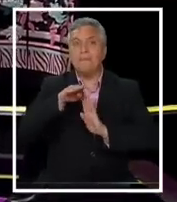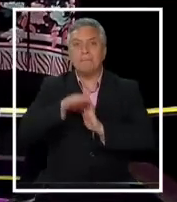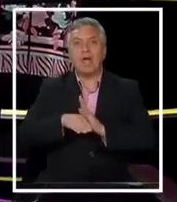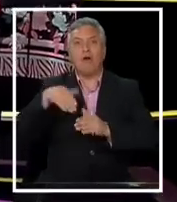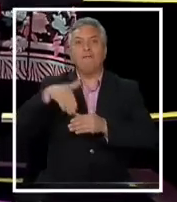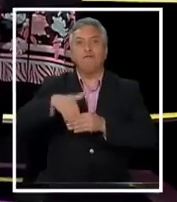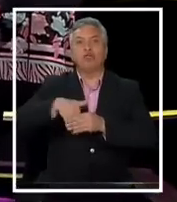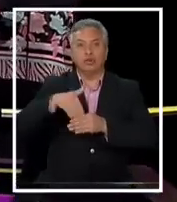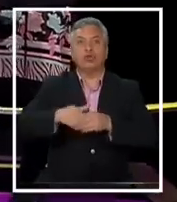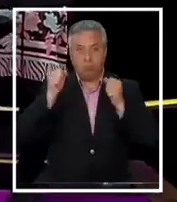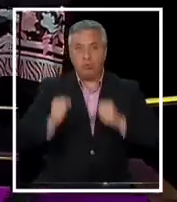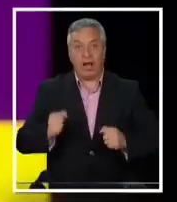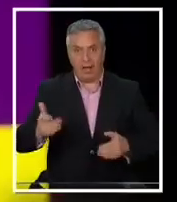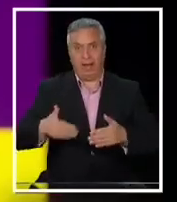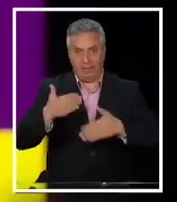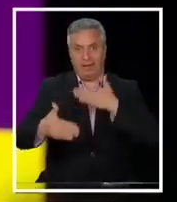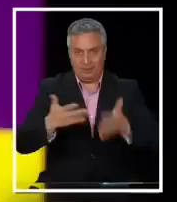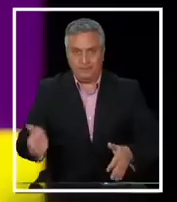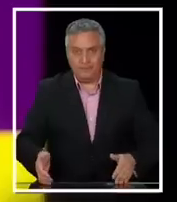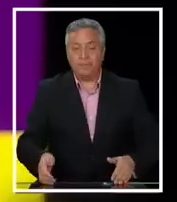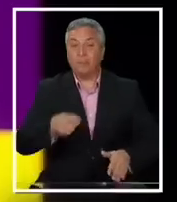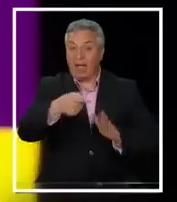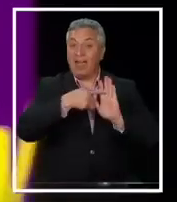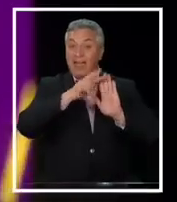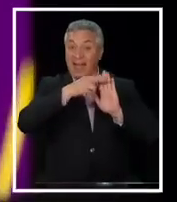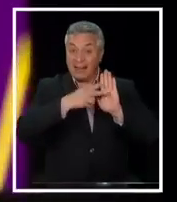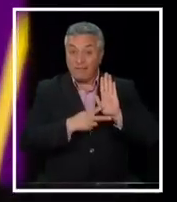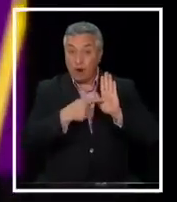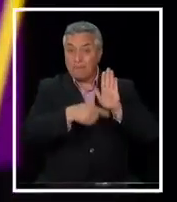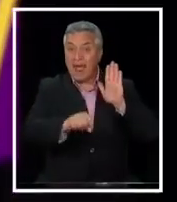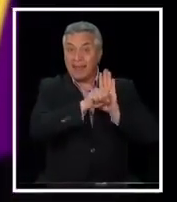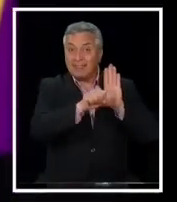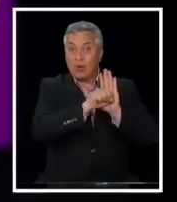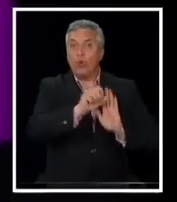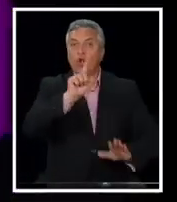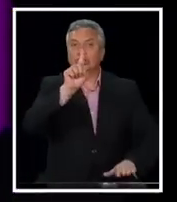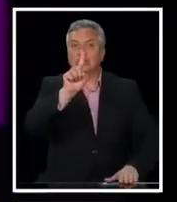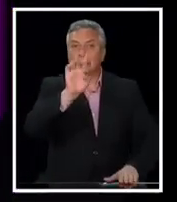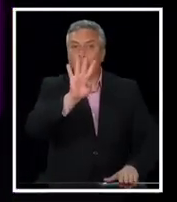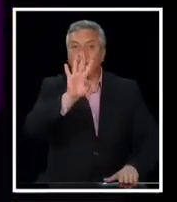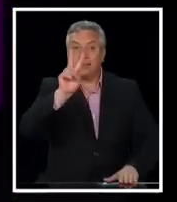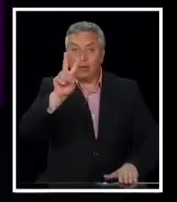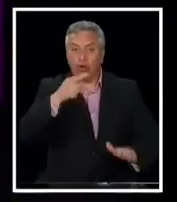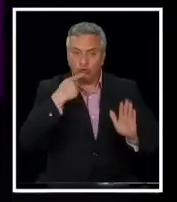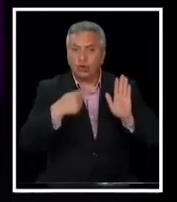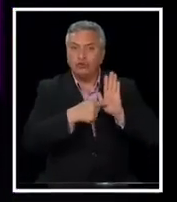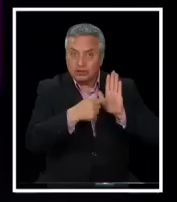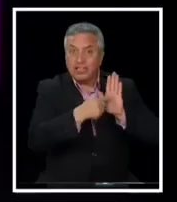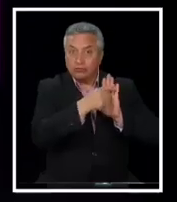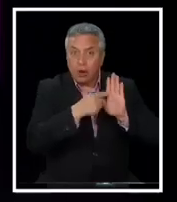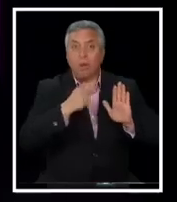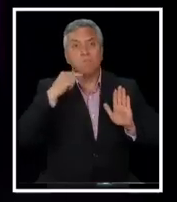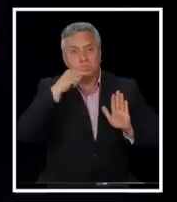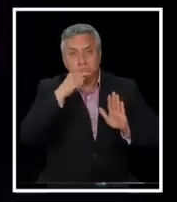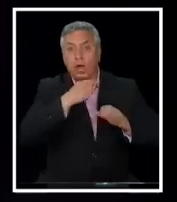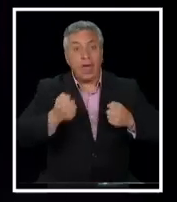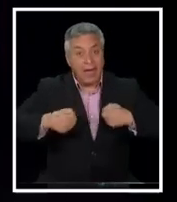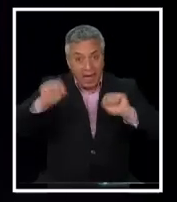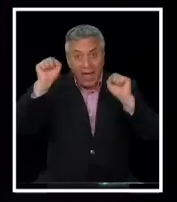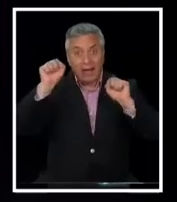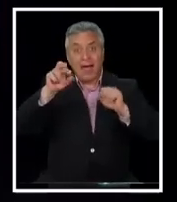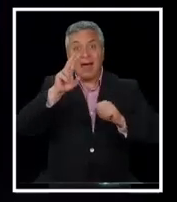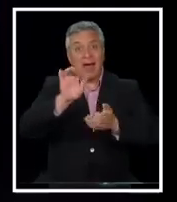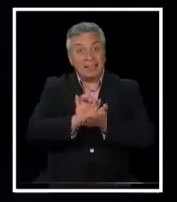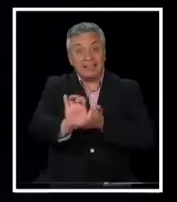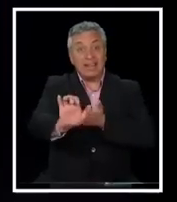hacer posible aquello. La reforma al artículo 142 del texto constitucional que establece que si gana el rechazo queda la actual